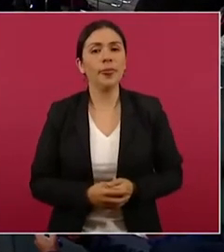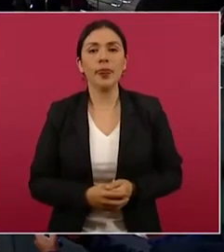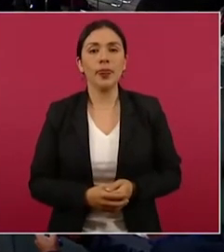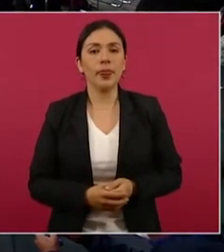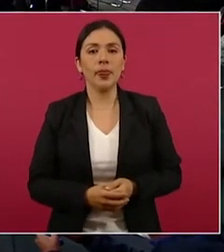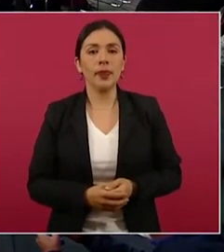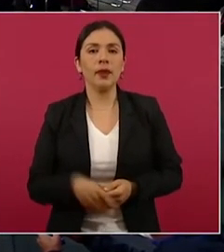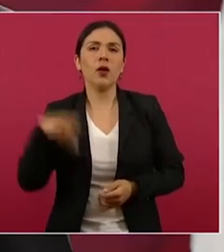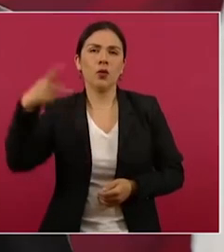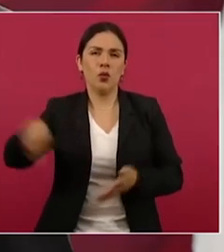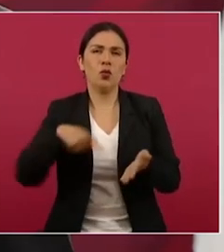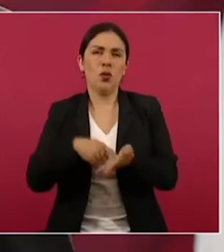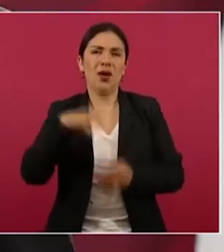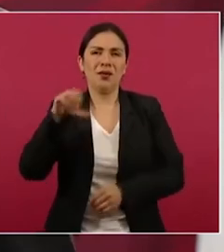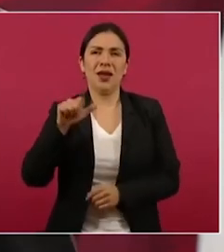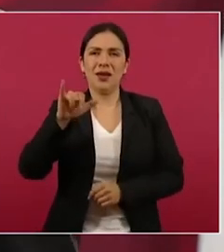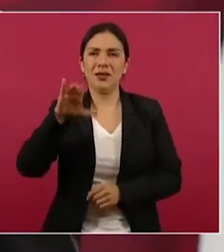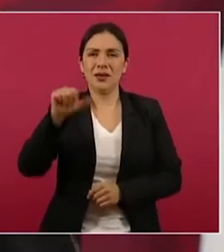calica.